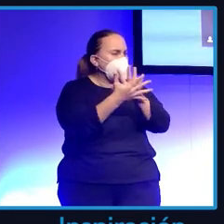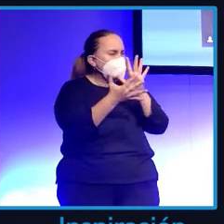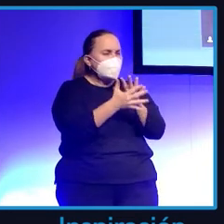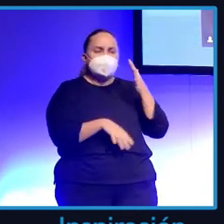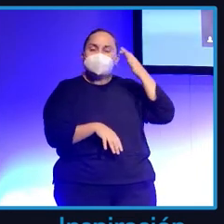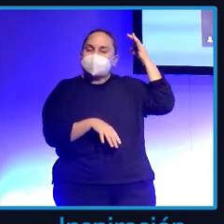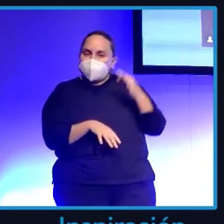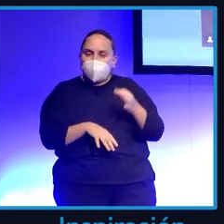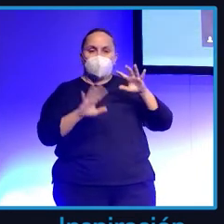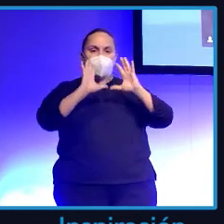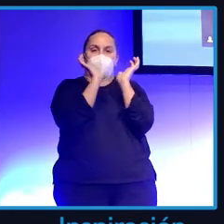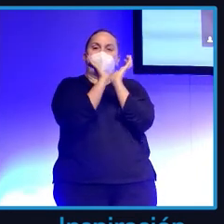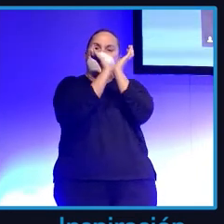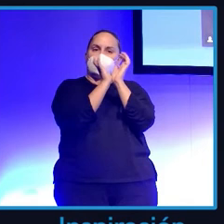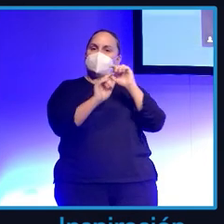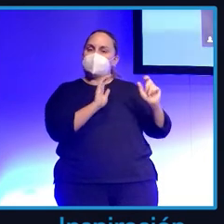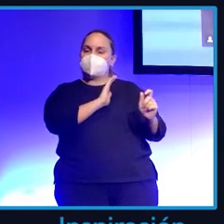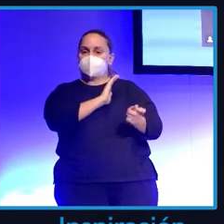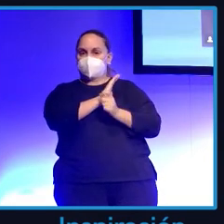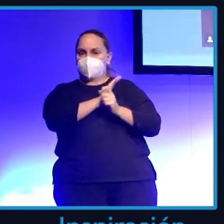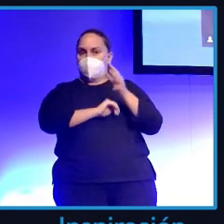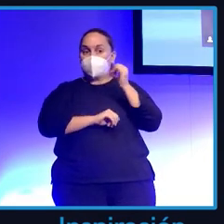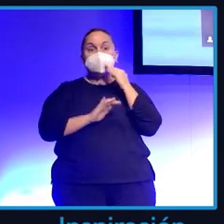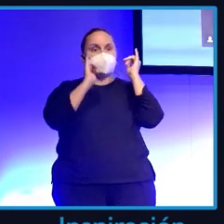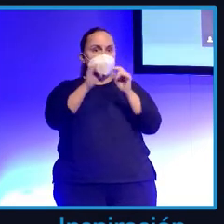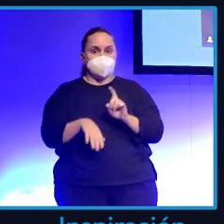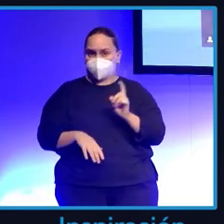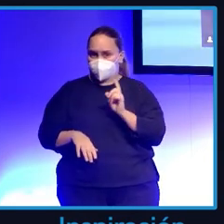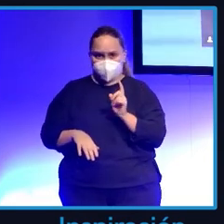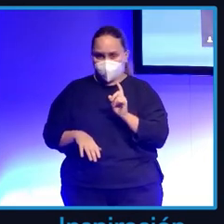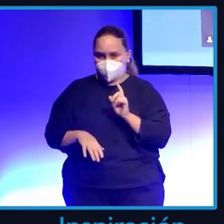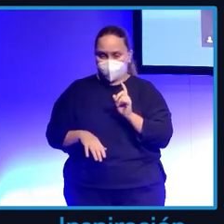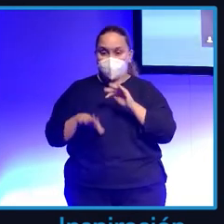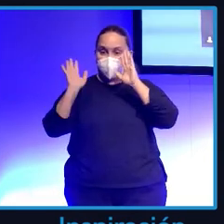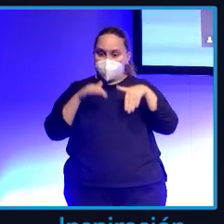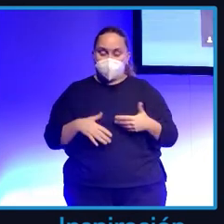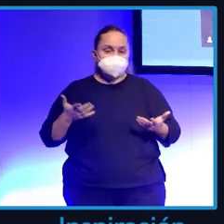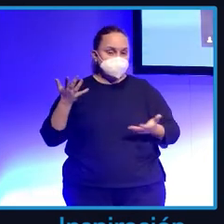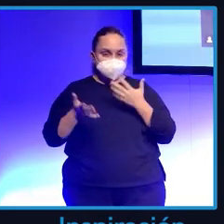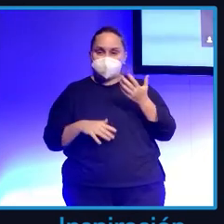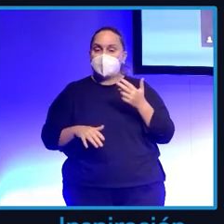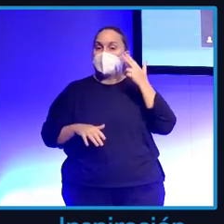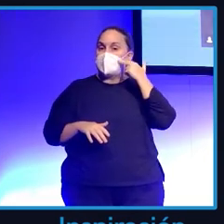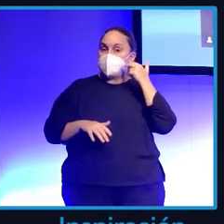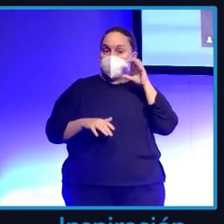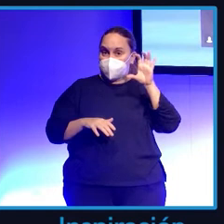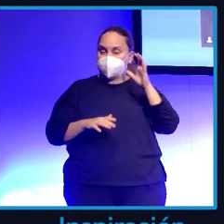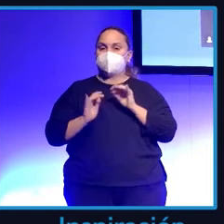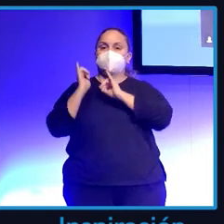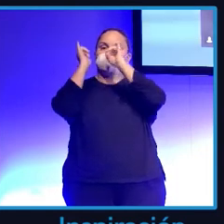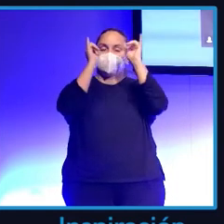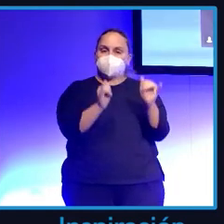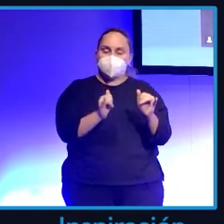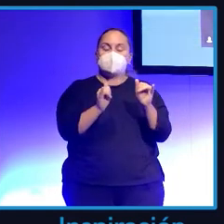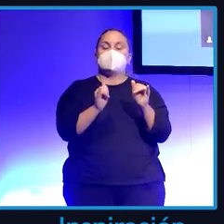tienen trucado. Y si no llegáis, no tenían trucado nada. Llegamos allí y lanzamos la campaña. Íbamos para una